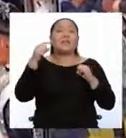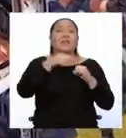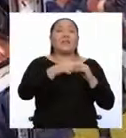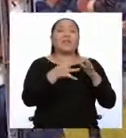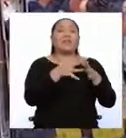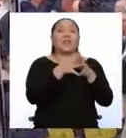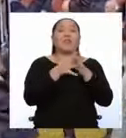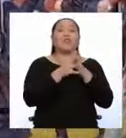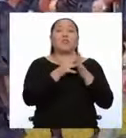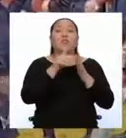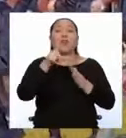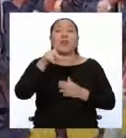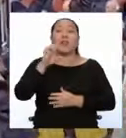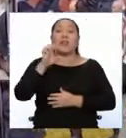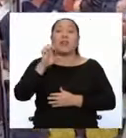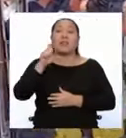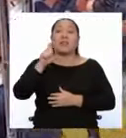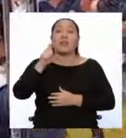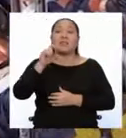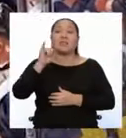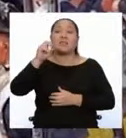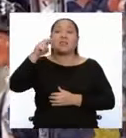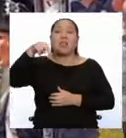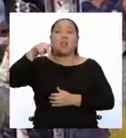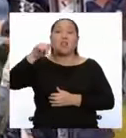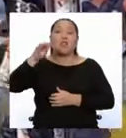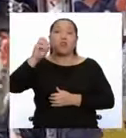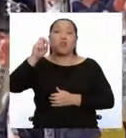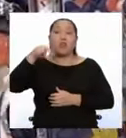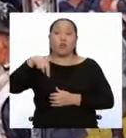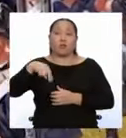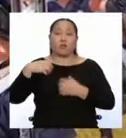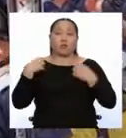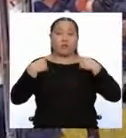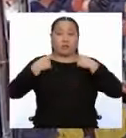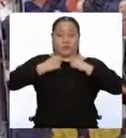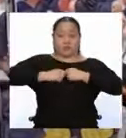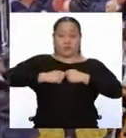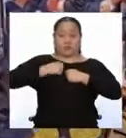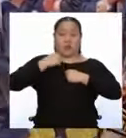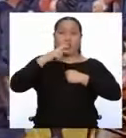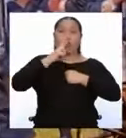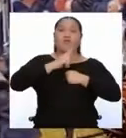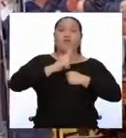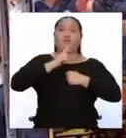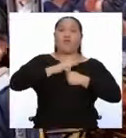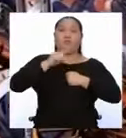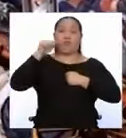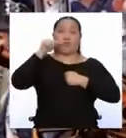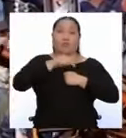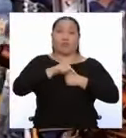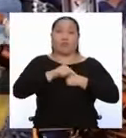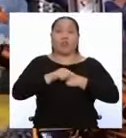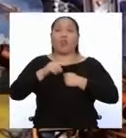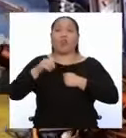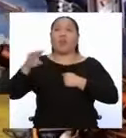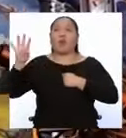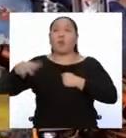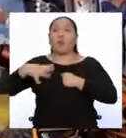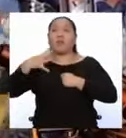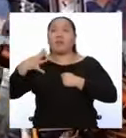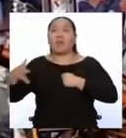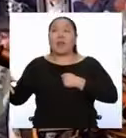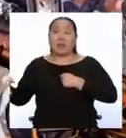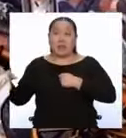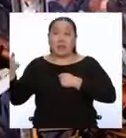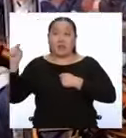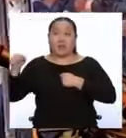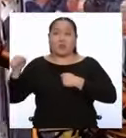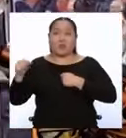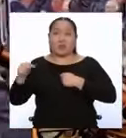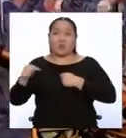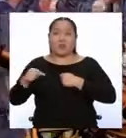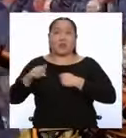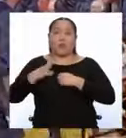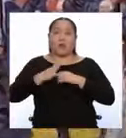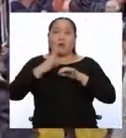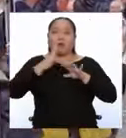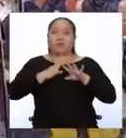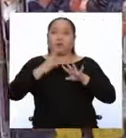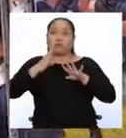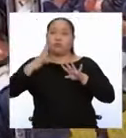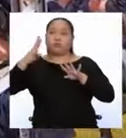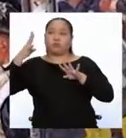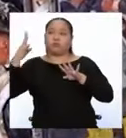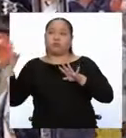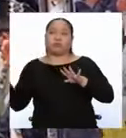Donde, increíblemente, los casacas rojos, o sea, los británicos, fueron despejados teniendo que retirarse hacia